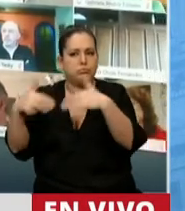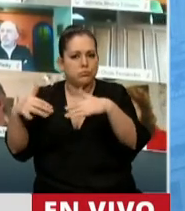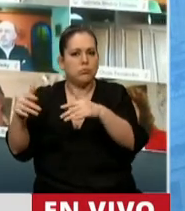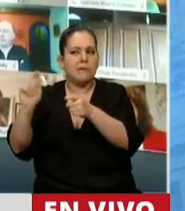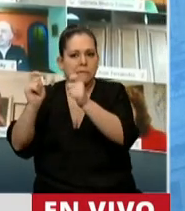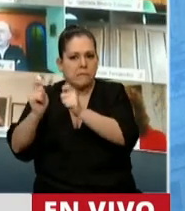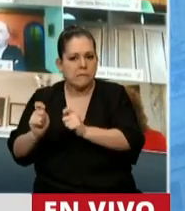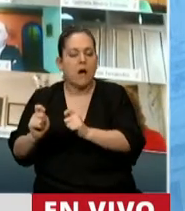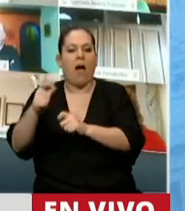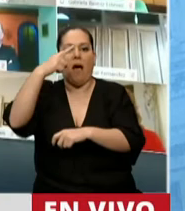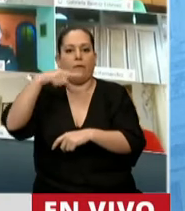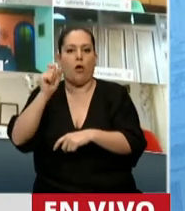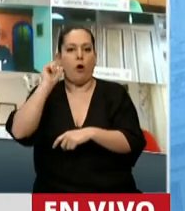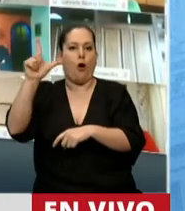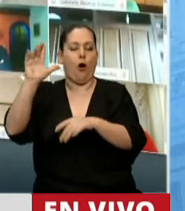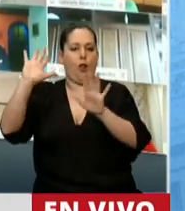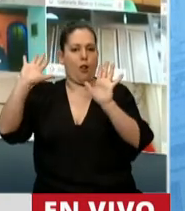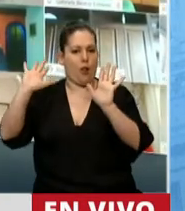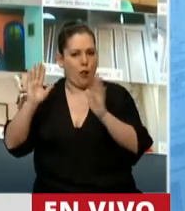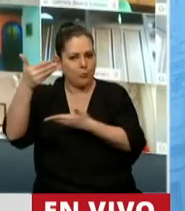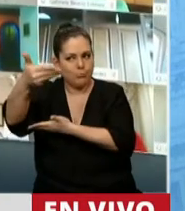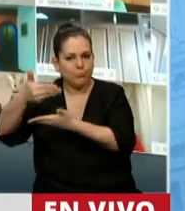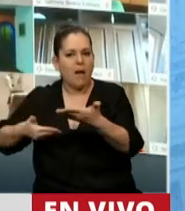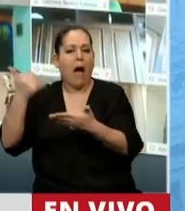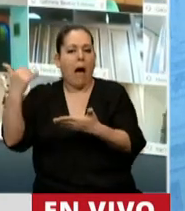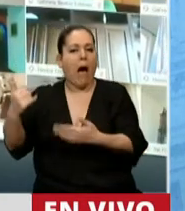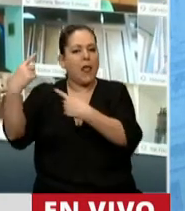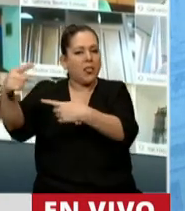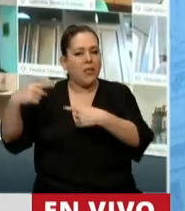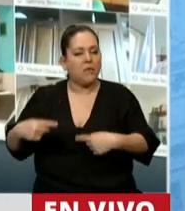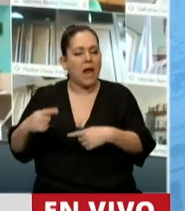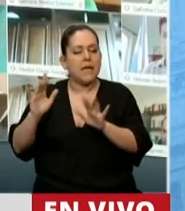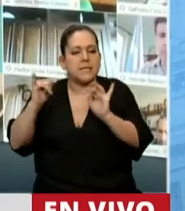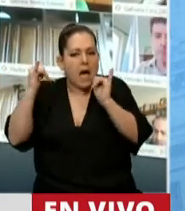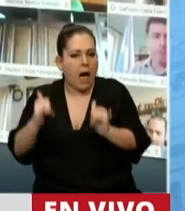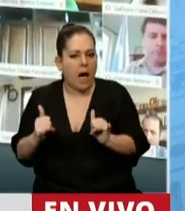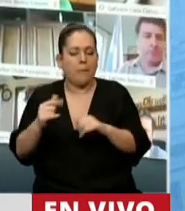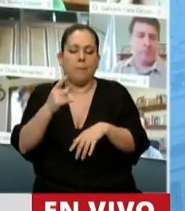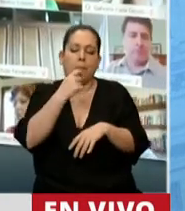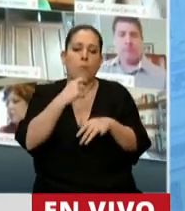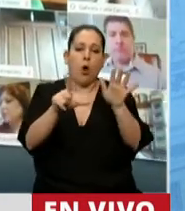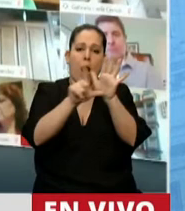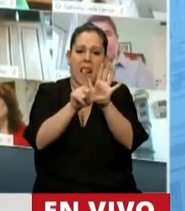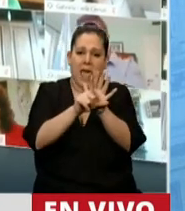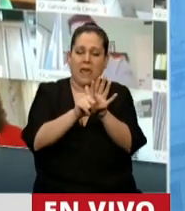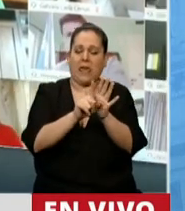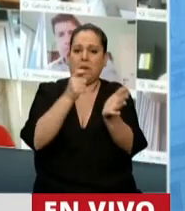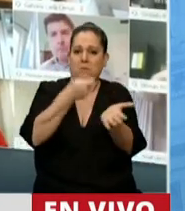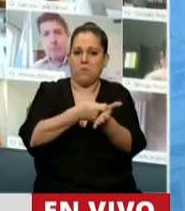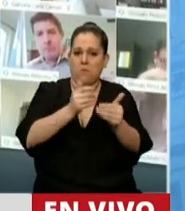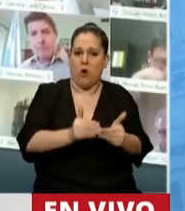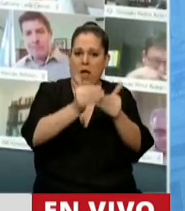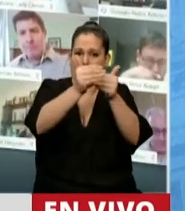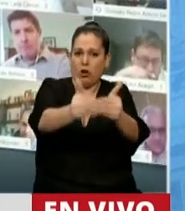pretendíamos, pero obviamente tenemos algunas diferencias que son insalvables. La ley de moratoria o el proyecto que estamos